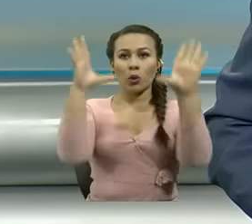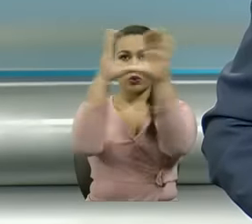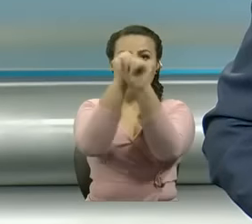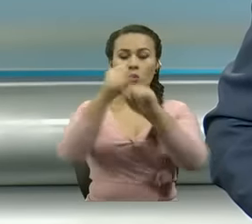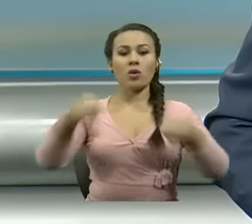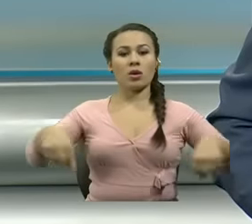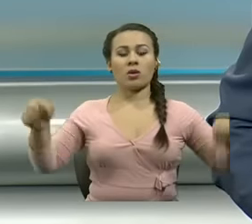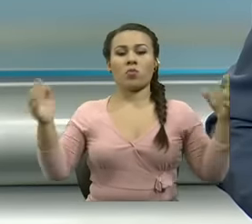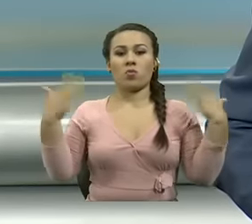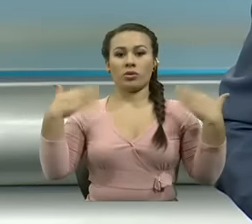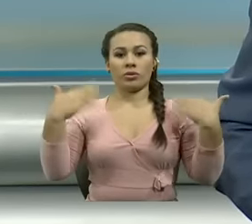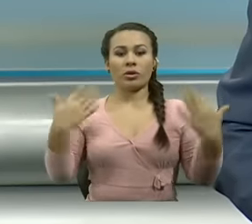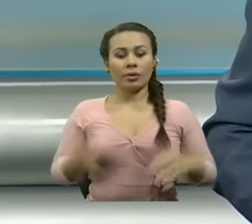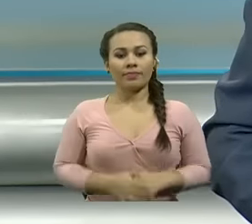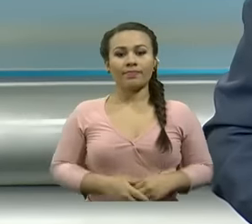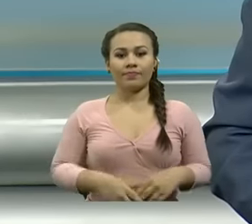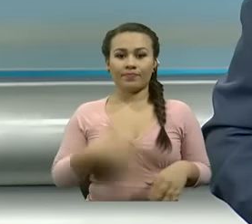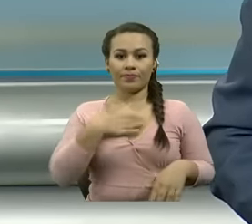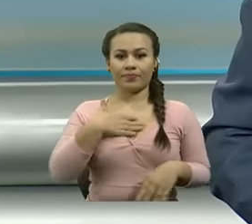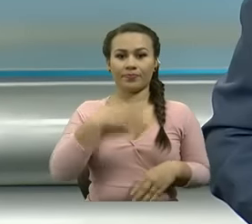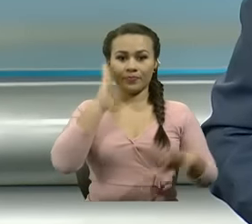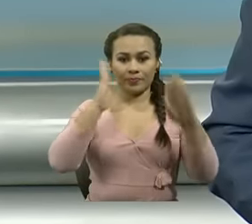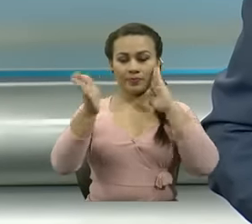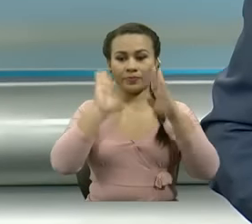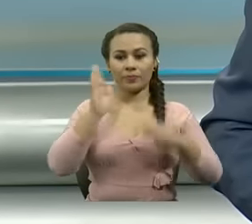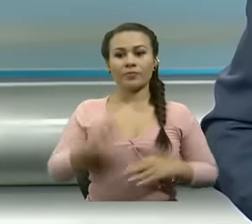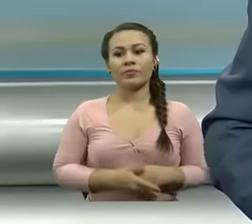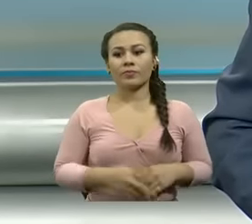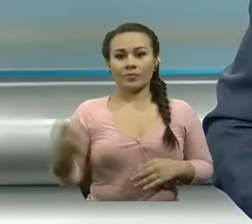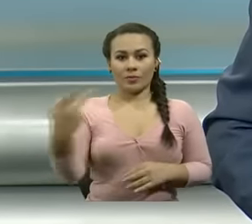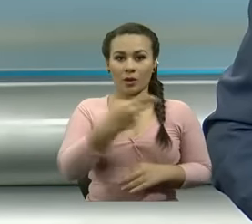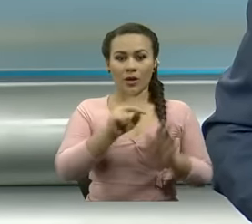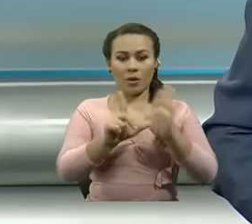se presenta en guayaquil a ver si lo toman en cuenta vamos a un corte ya volvemos